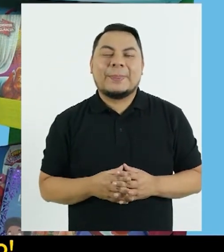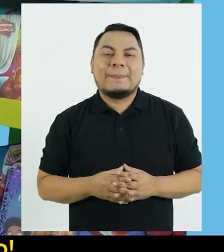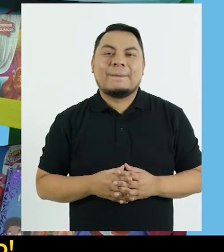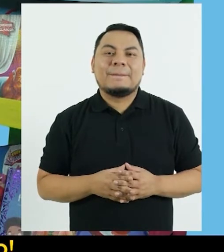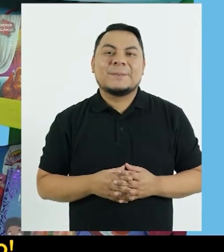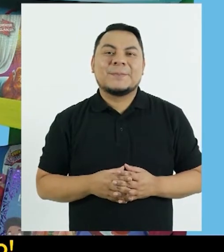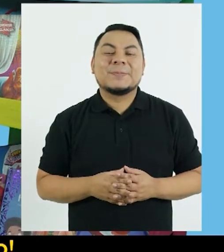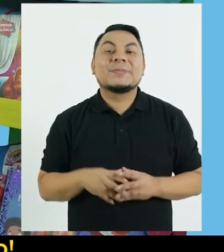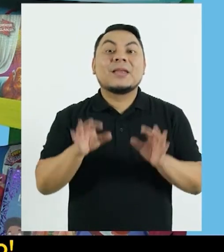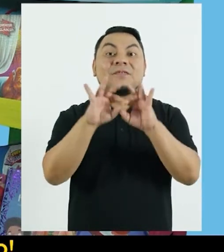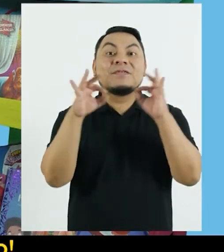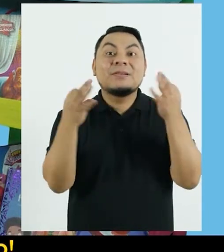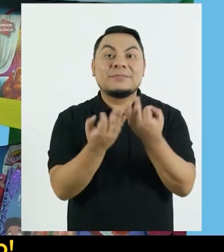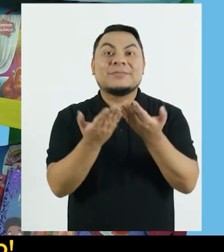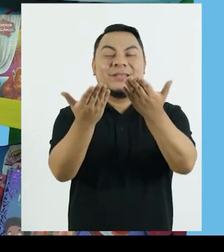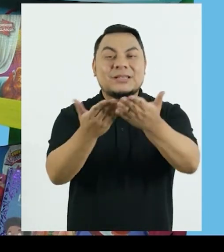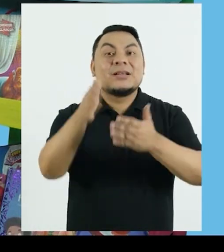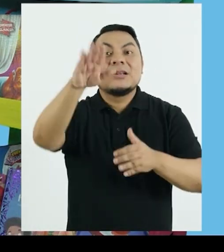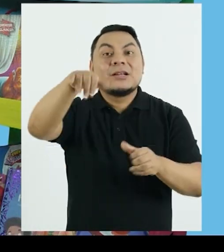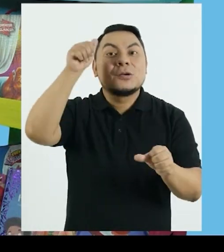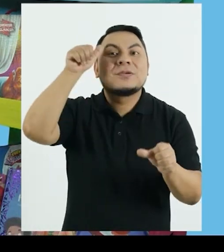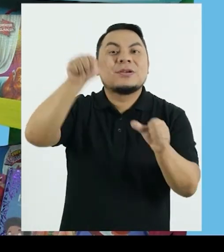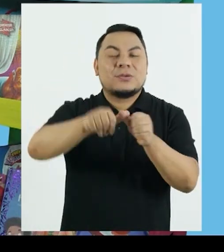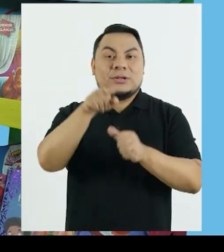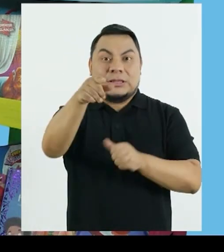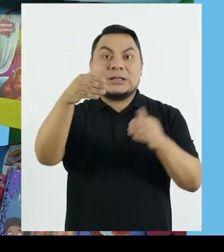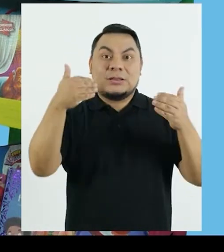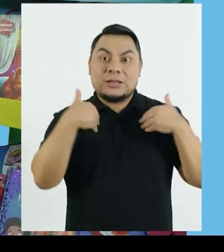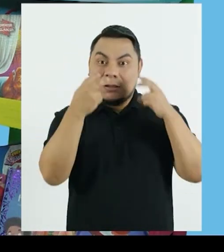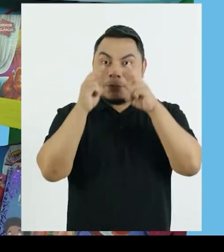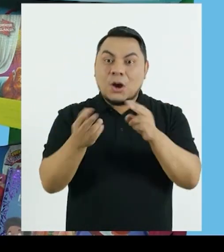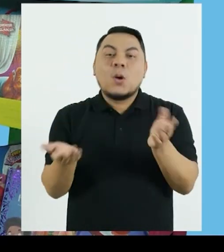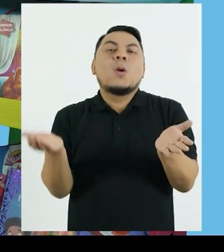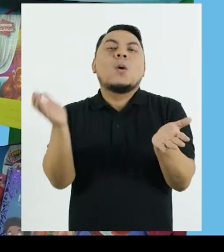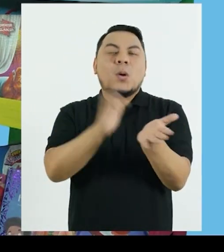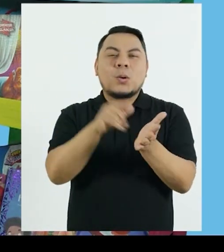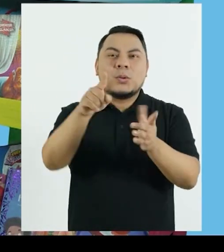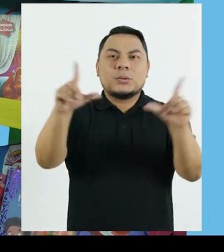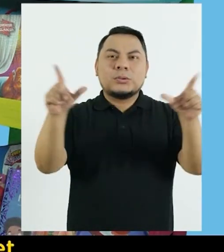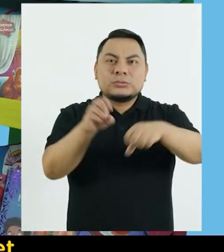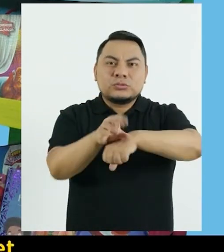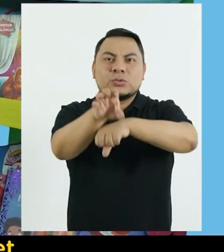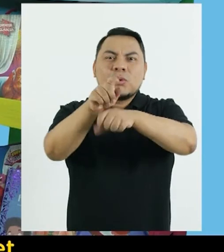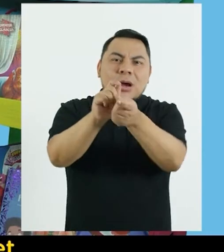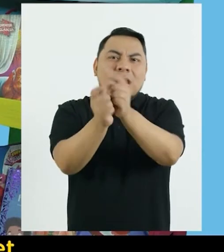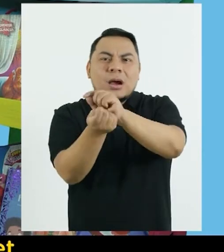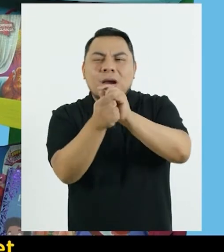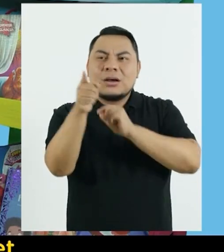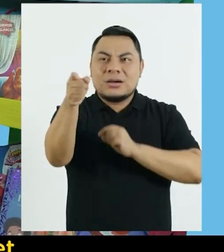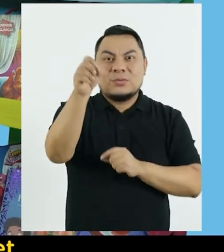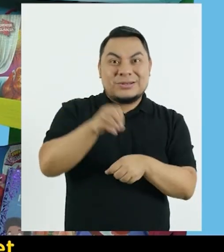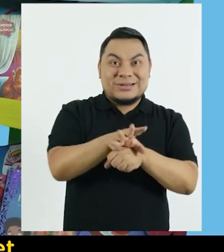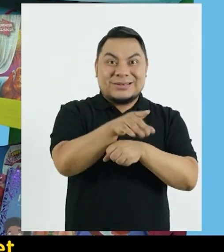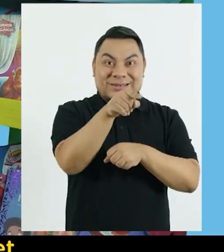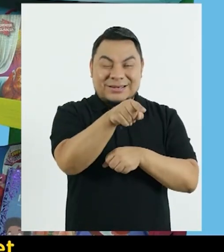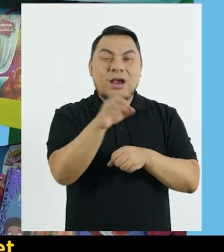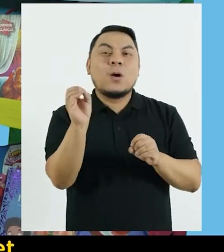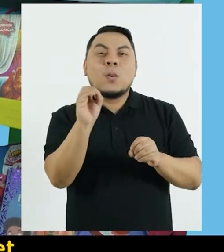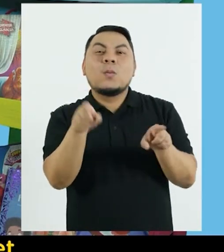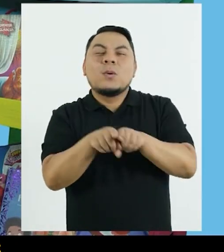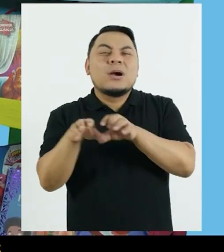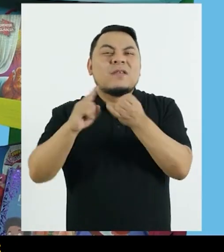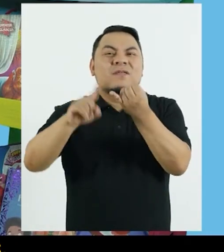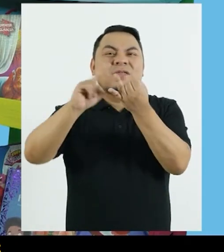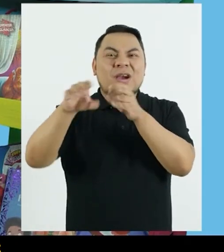Memo Familias Recuerden que si quieren ver de nuevo las sugerencias de